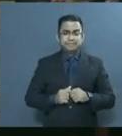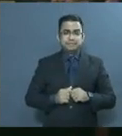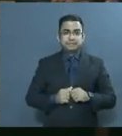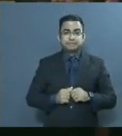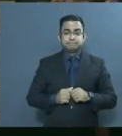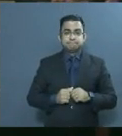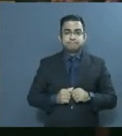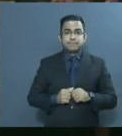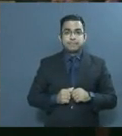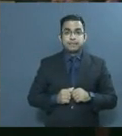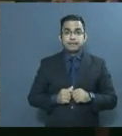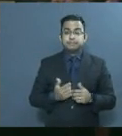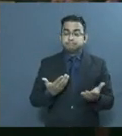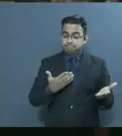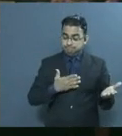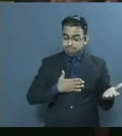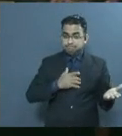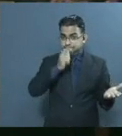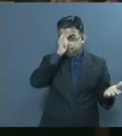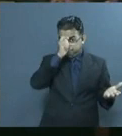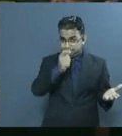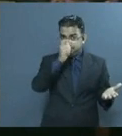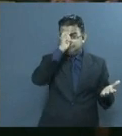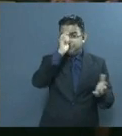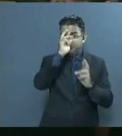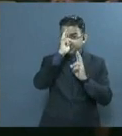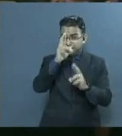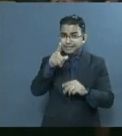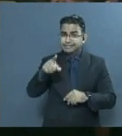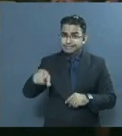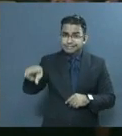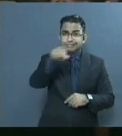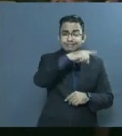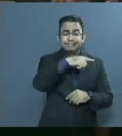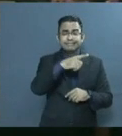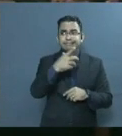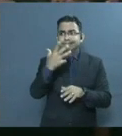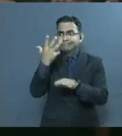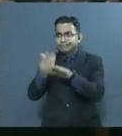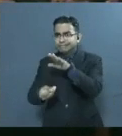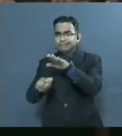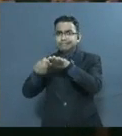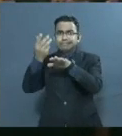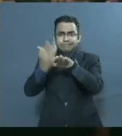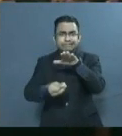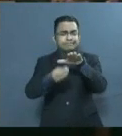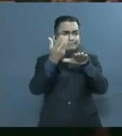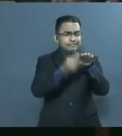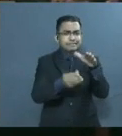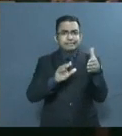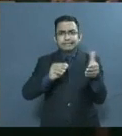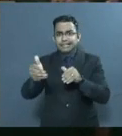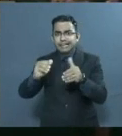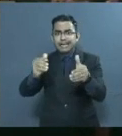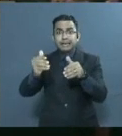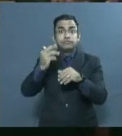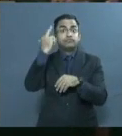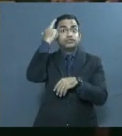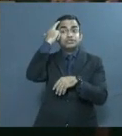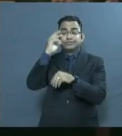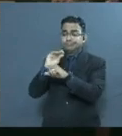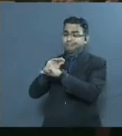En señal de respeto hacia quienes han caído víctimas de esta cruel enfermedad y sus